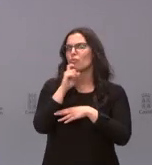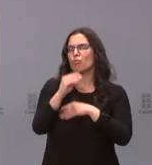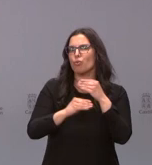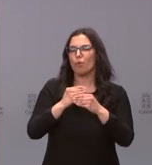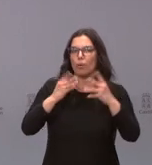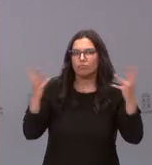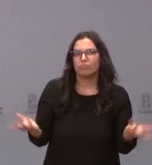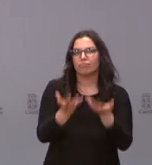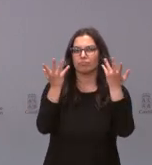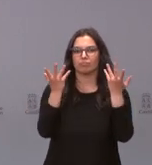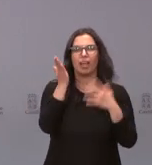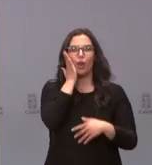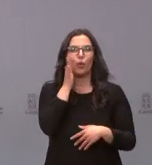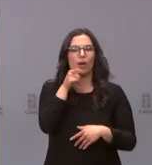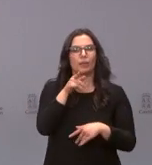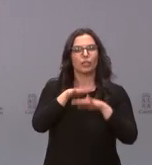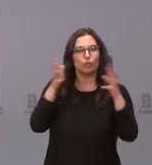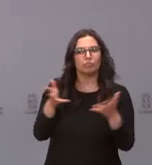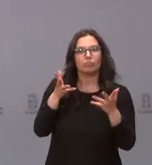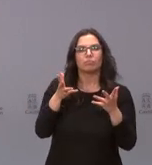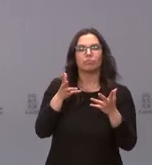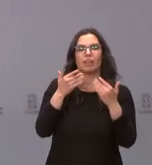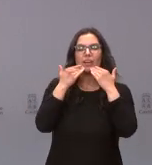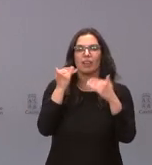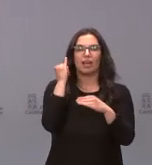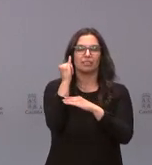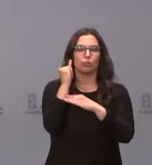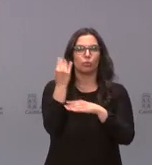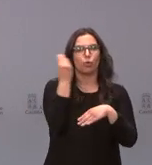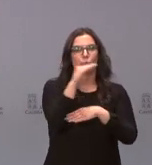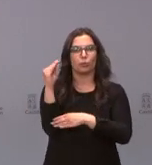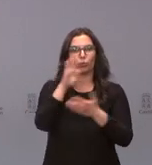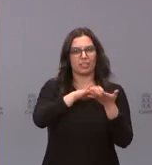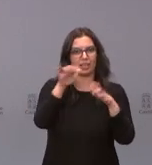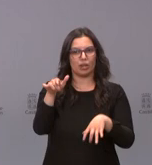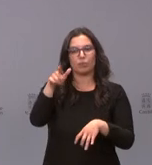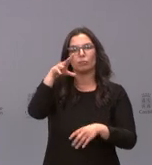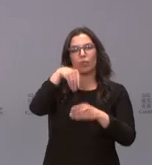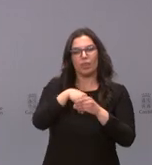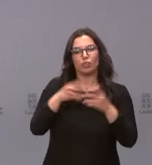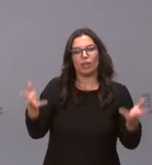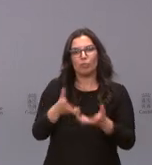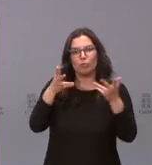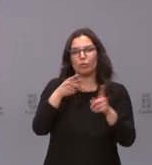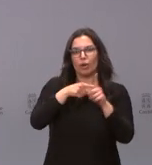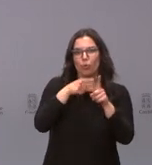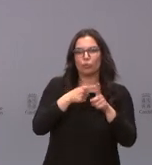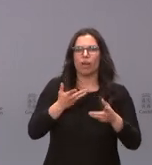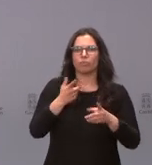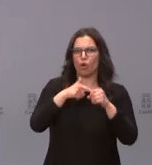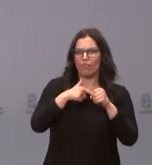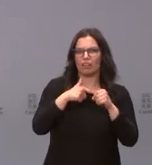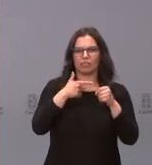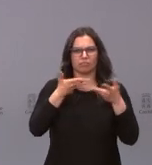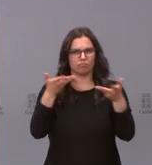alojamientos a través del Instituto de Juventud de Castilla y León, que impulsa el uso de estas instalaciones con una amplia oferta y